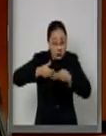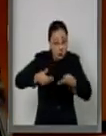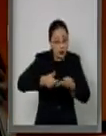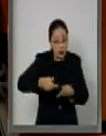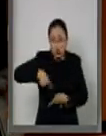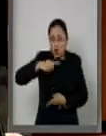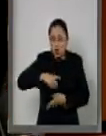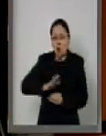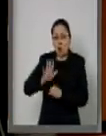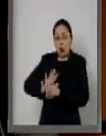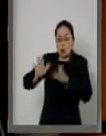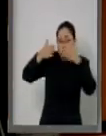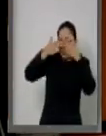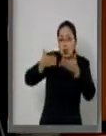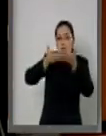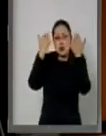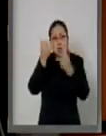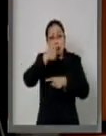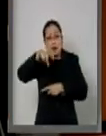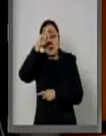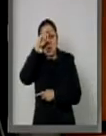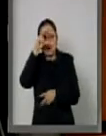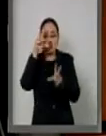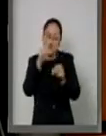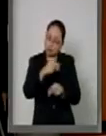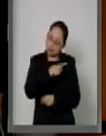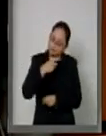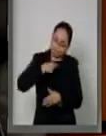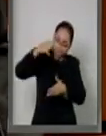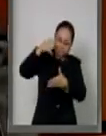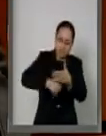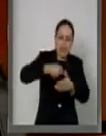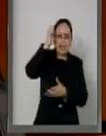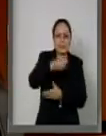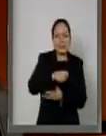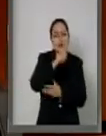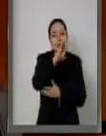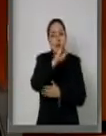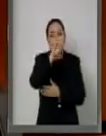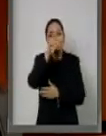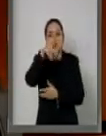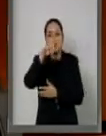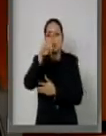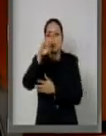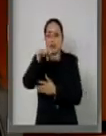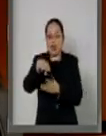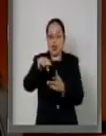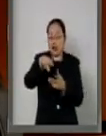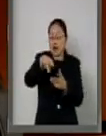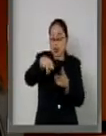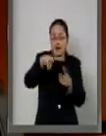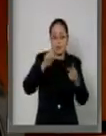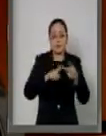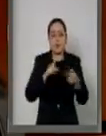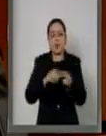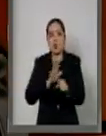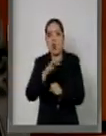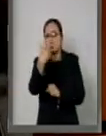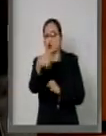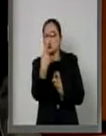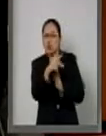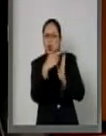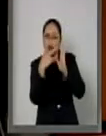Debemos de conocer a cabalidad qué es el Fonden y sus reglas de operación, cuáles son los